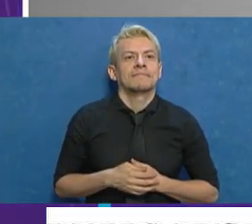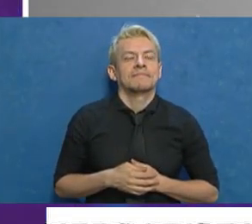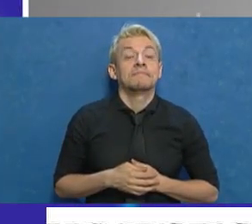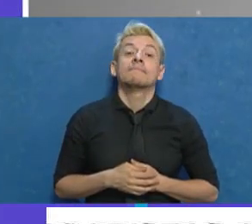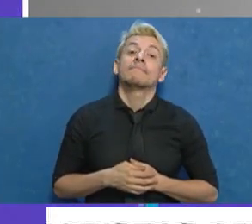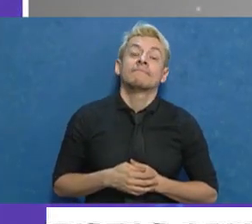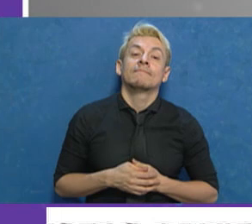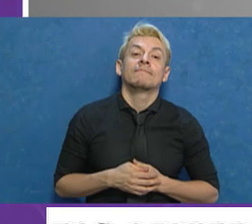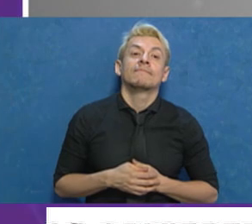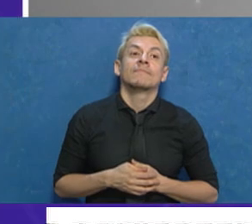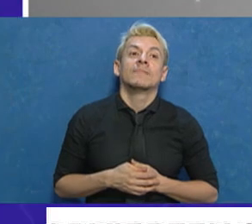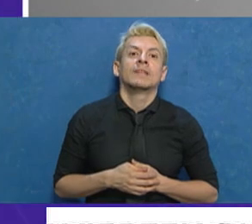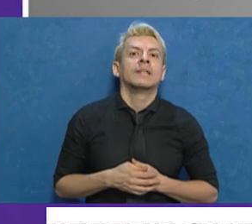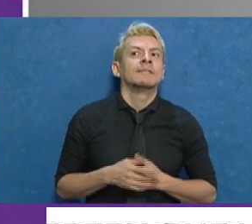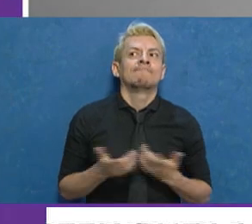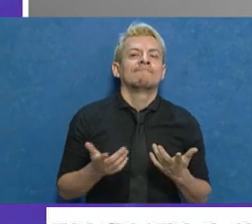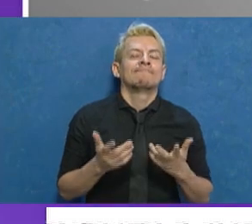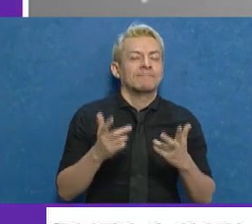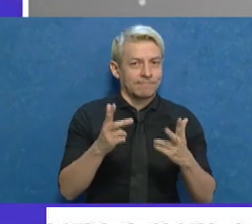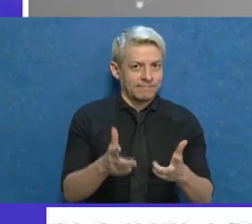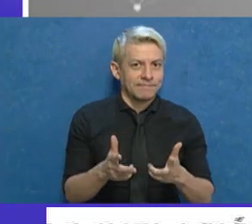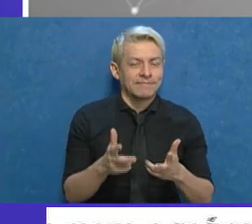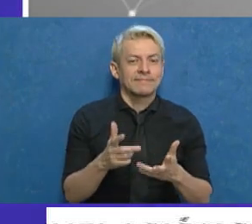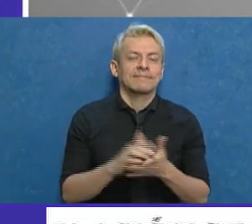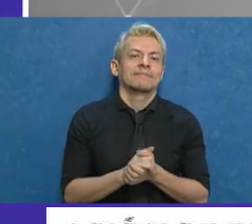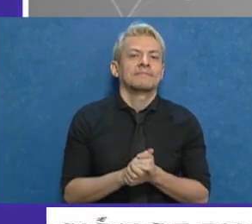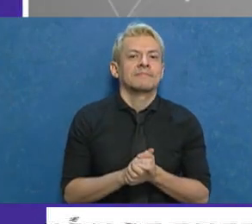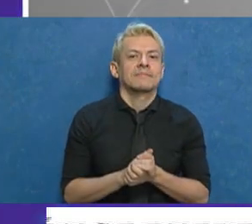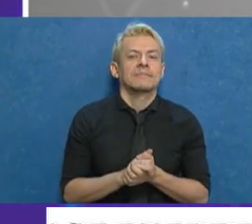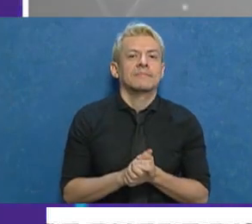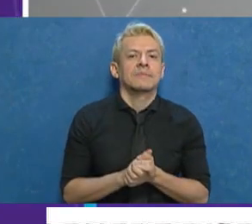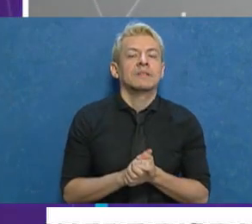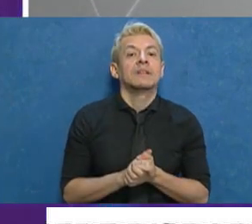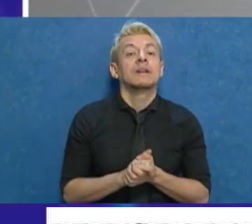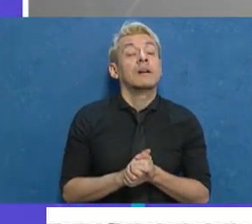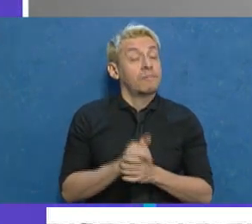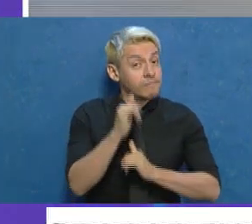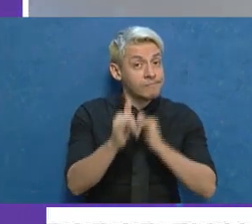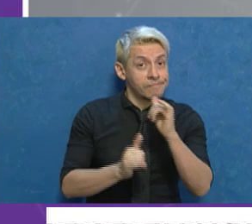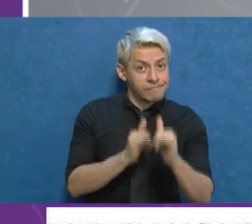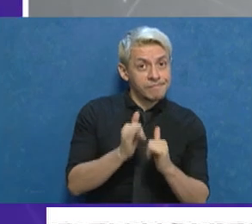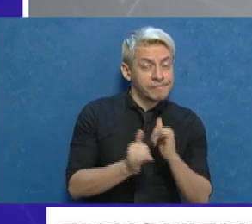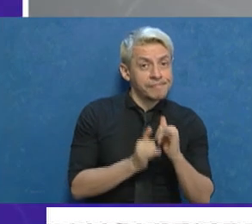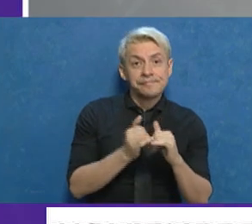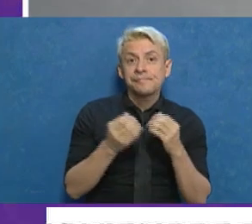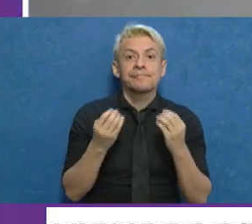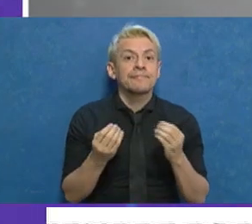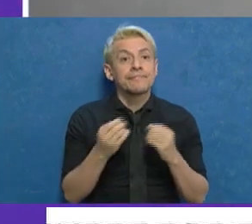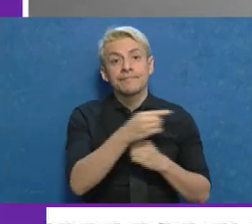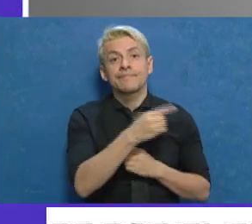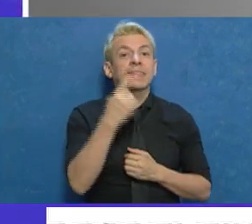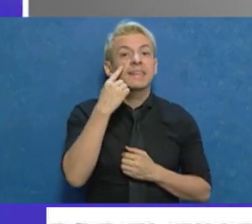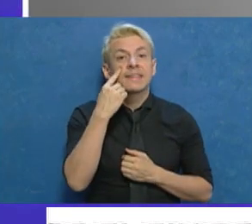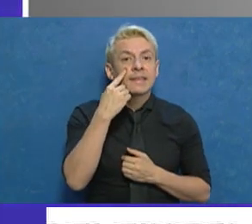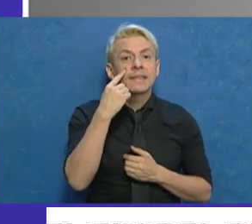Bueno, no sé a dónde quedamos, pero te cuento que lo que te estaba justamente informando es que el intendente